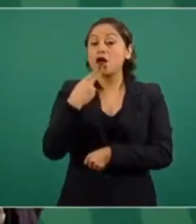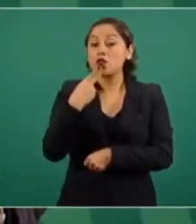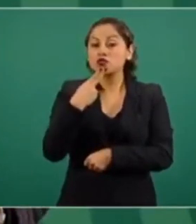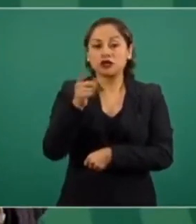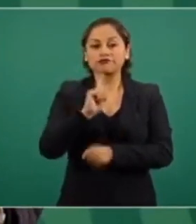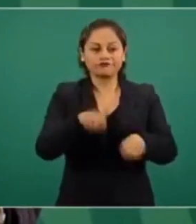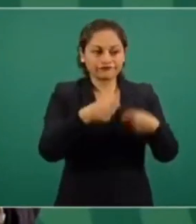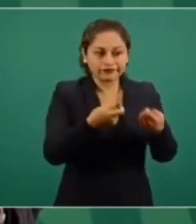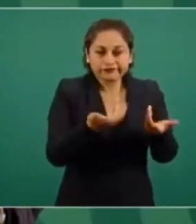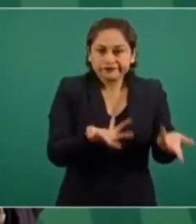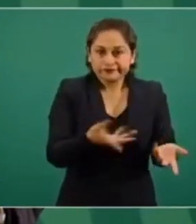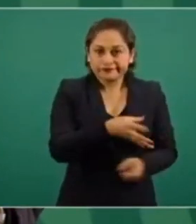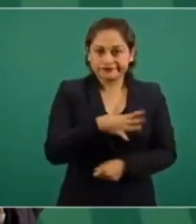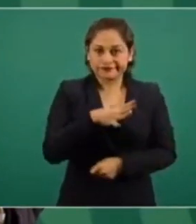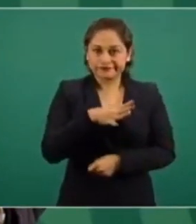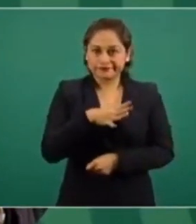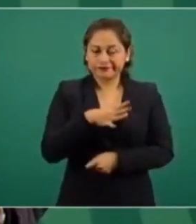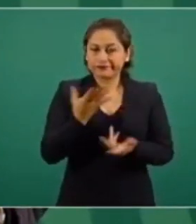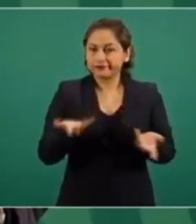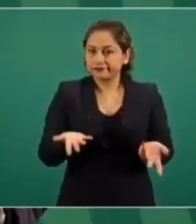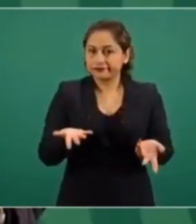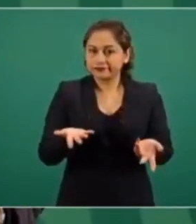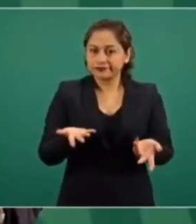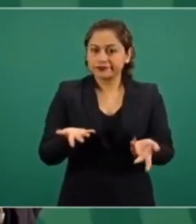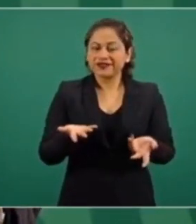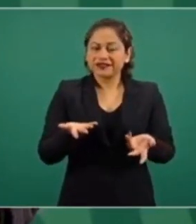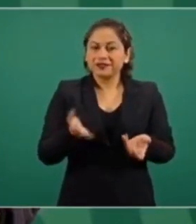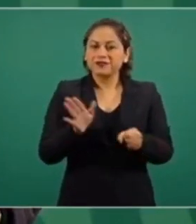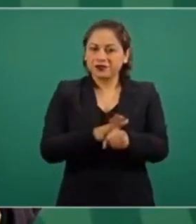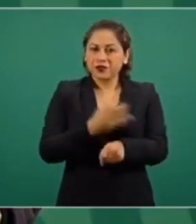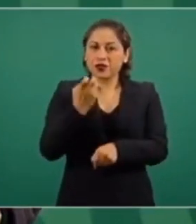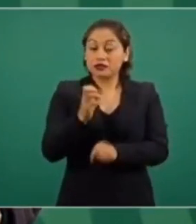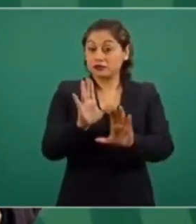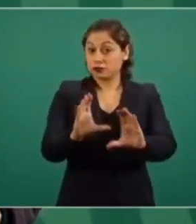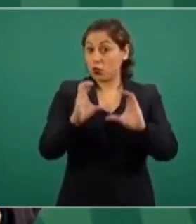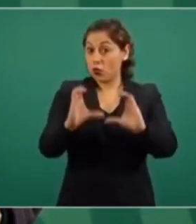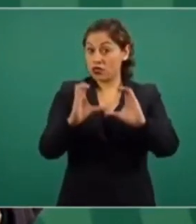O hay muchos engaños.